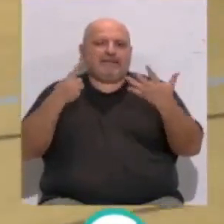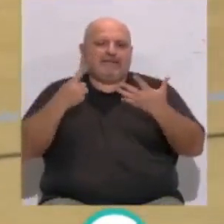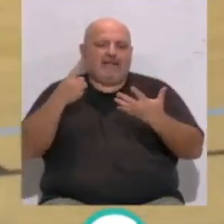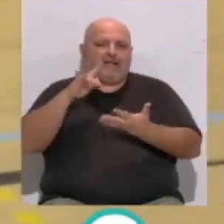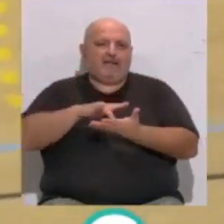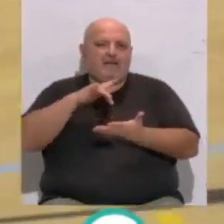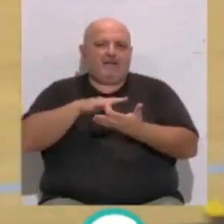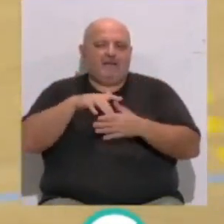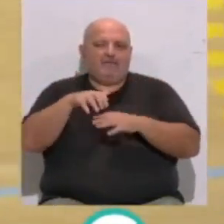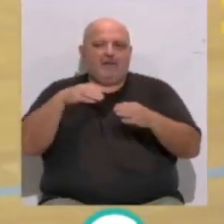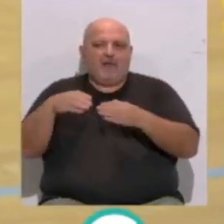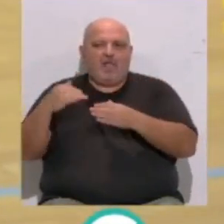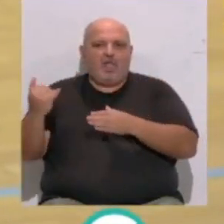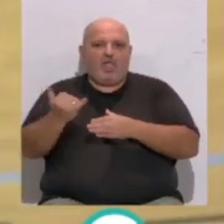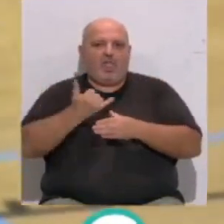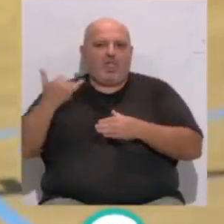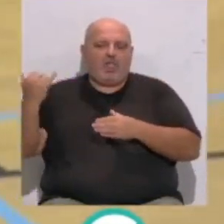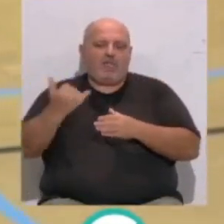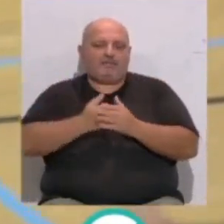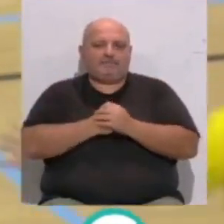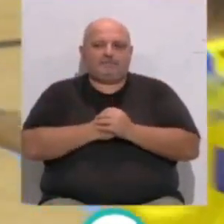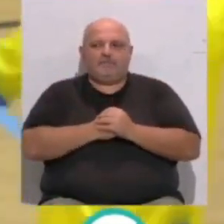con la mayoría de sus efectivos de plantilla a su disposición.